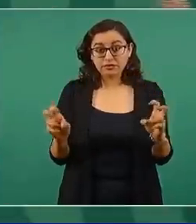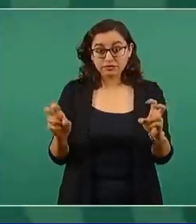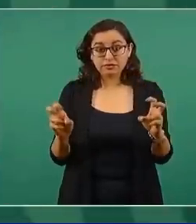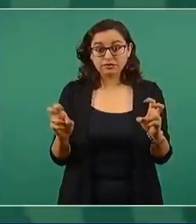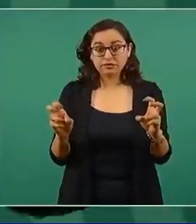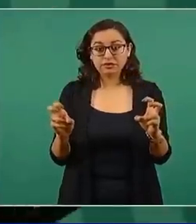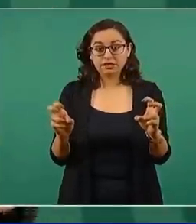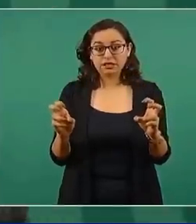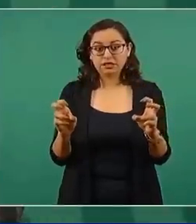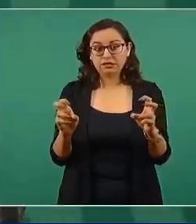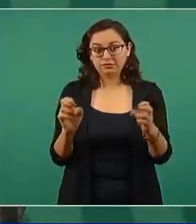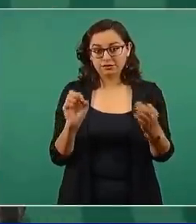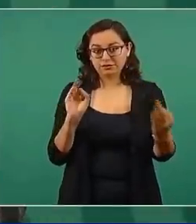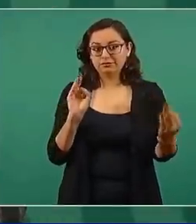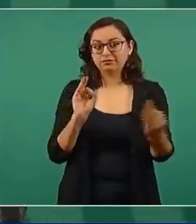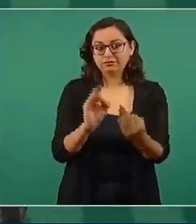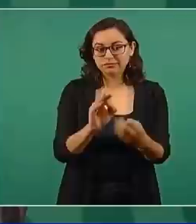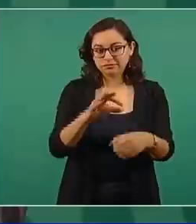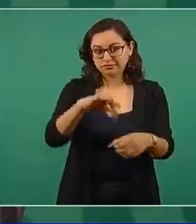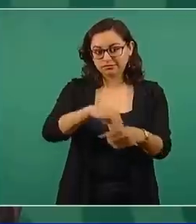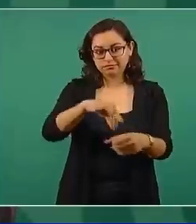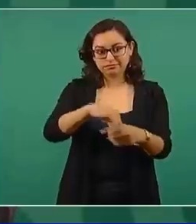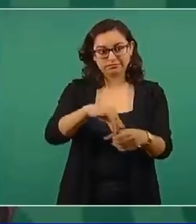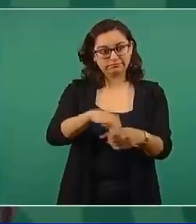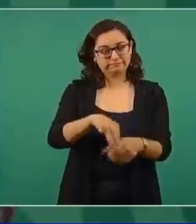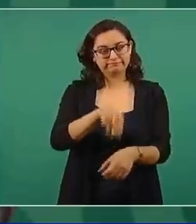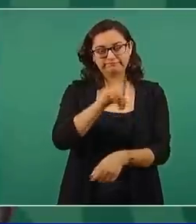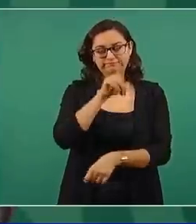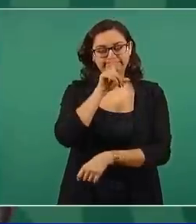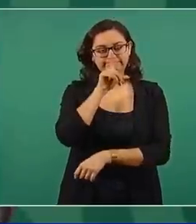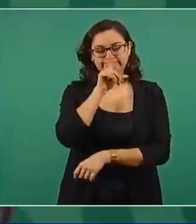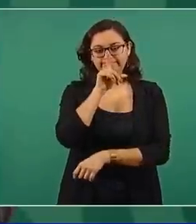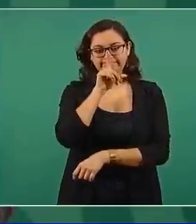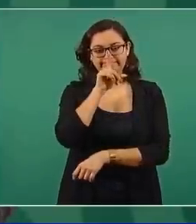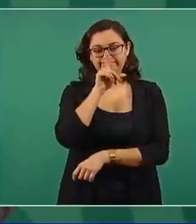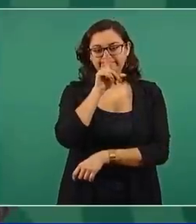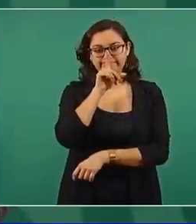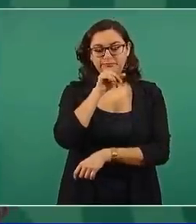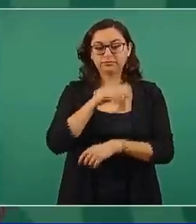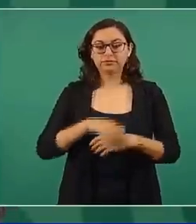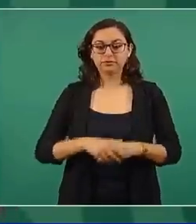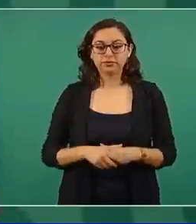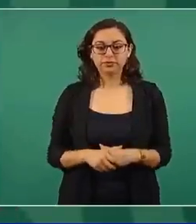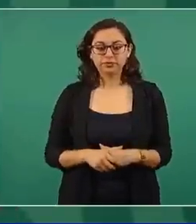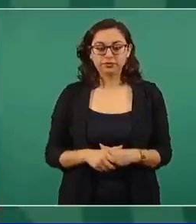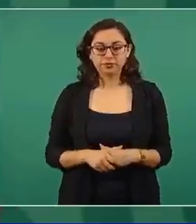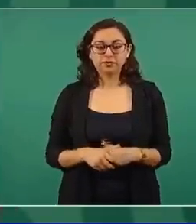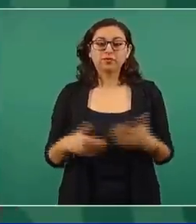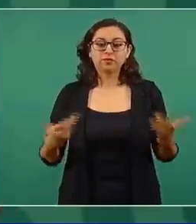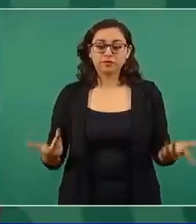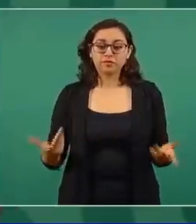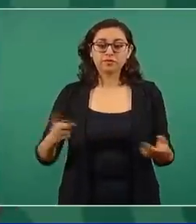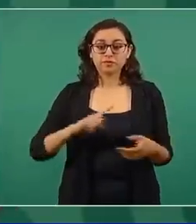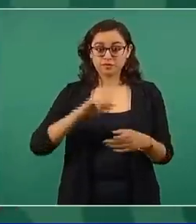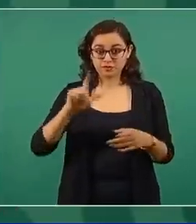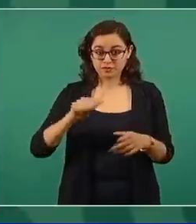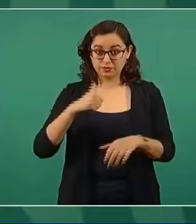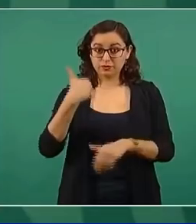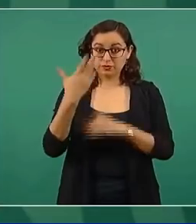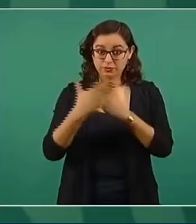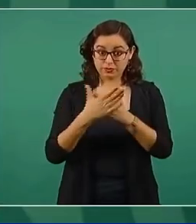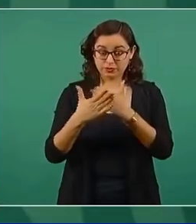ver con la participación electoral y política. Entonces, pasando las elecciones,